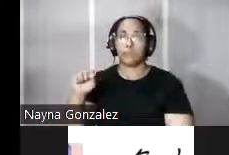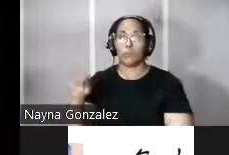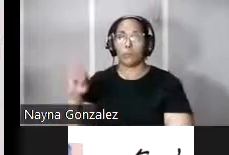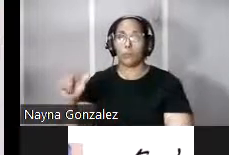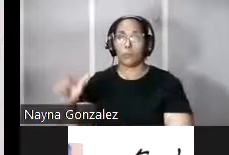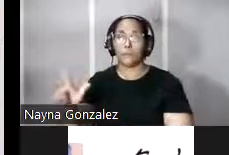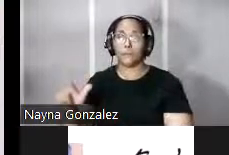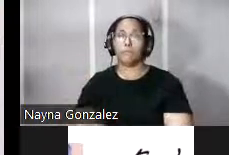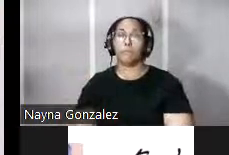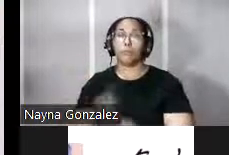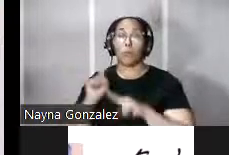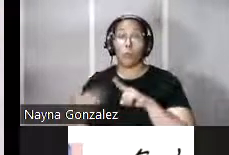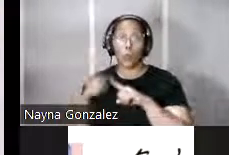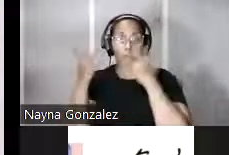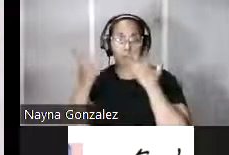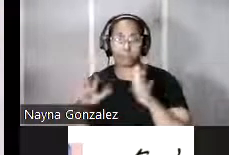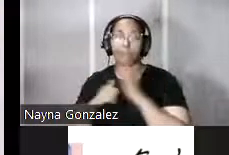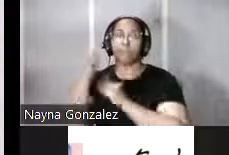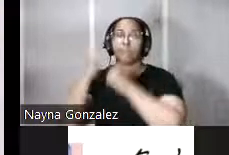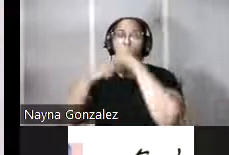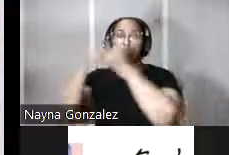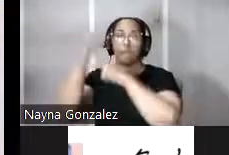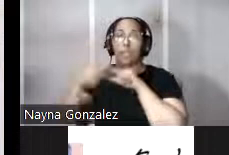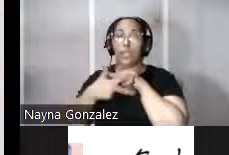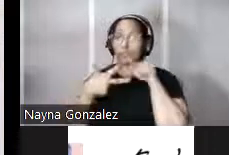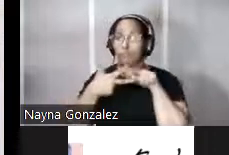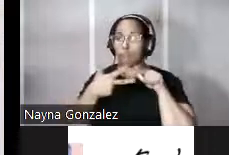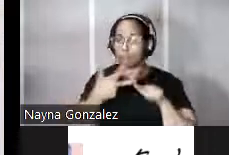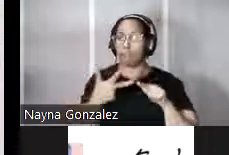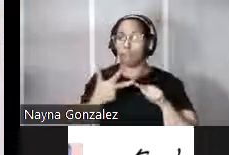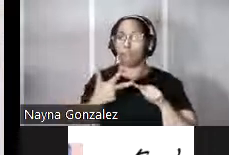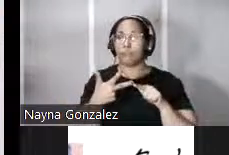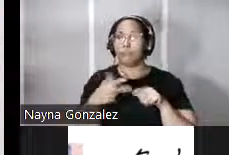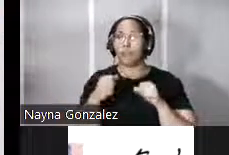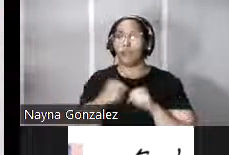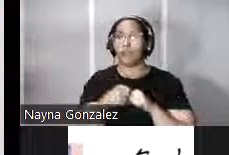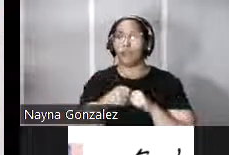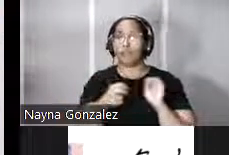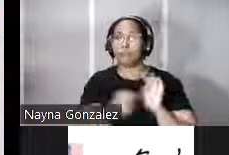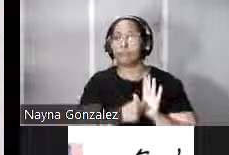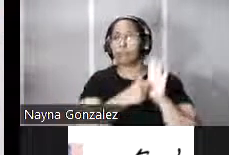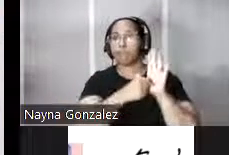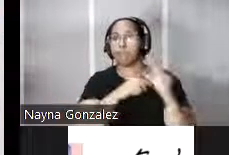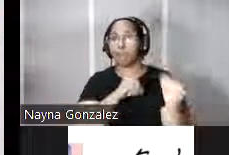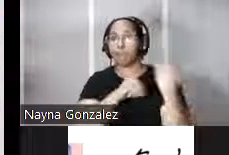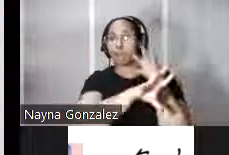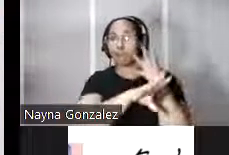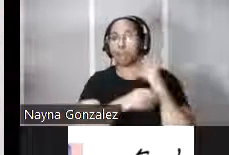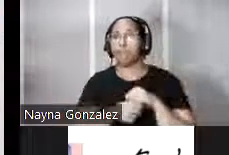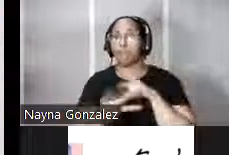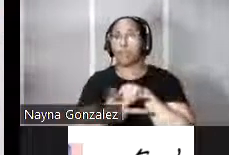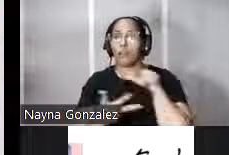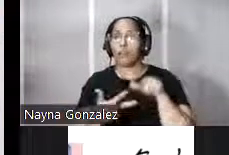una vez terminada la construcción de las tres líneas defensivas proyectó la obra de tres fortificaciones o tres obras